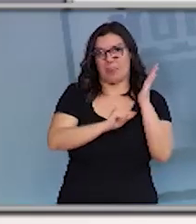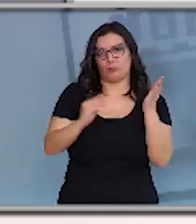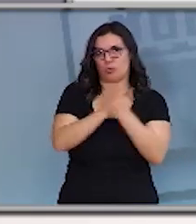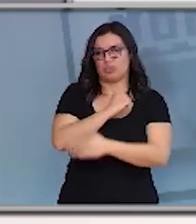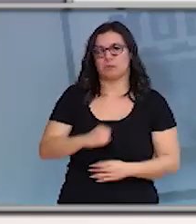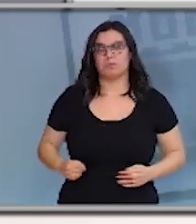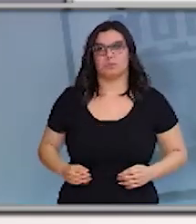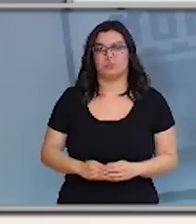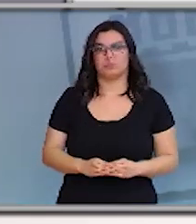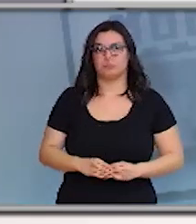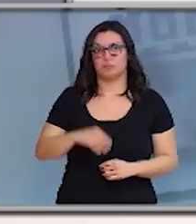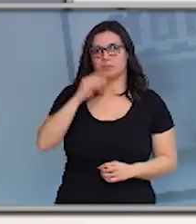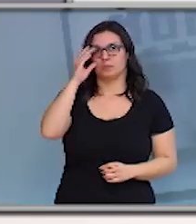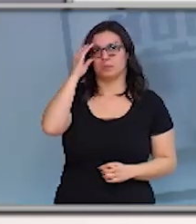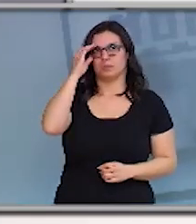mañana.